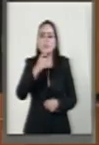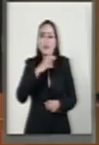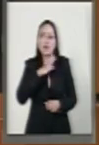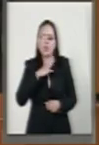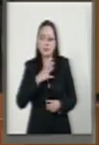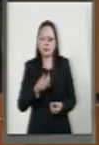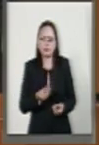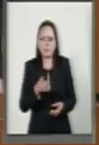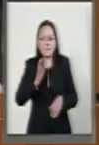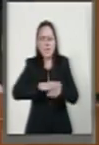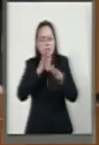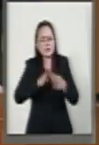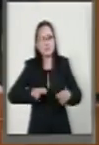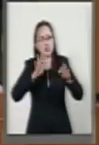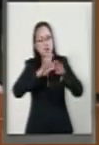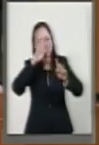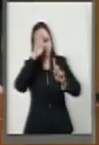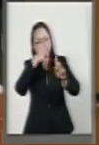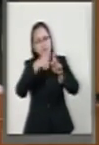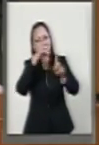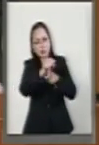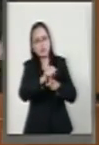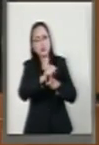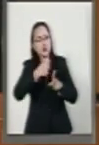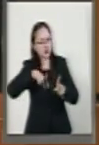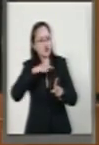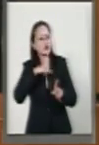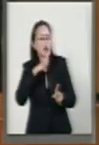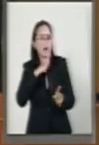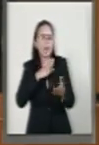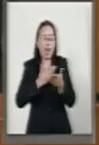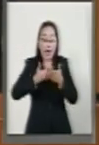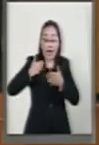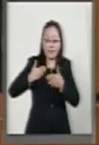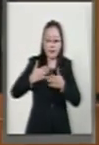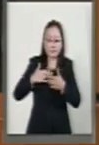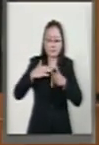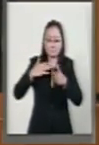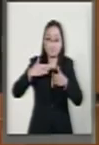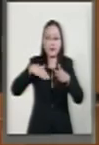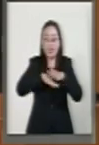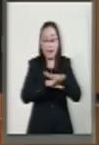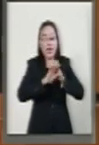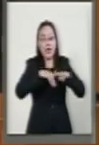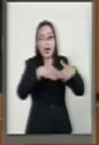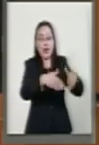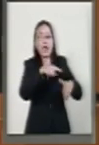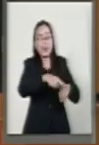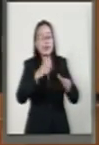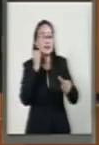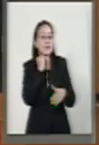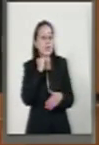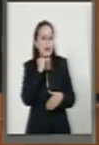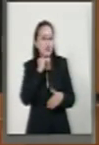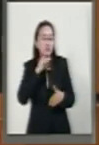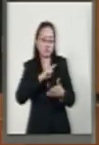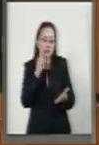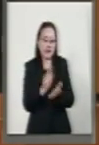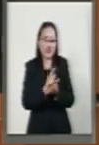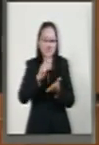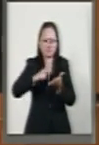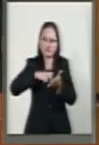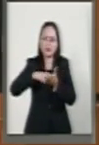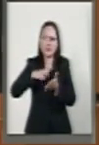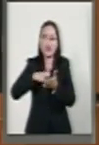de uno de los principales objetivos que nos propusimos antes de llegar a este Senado, casualmente. Legislar para impedir que los mexicanos